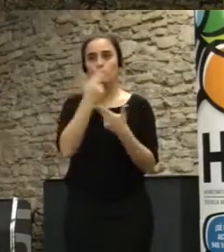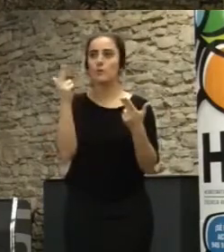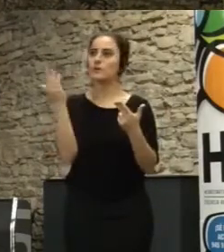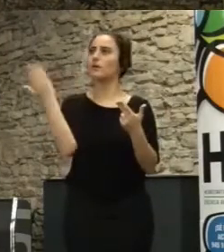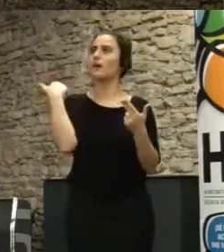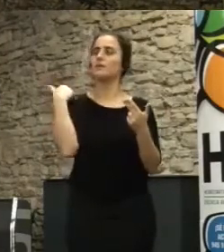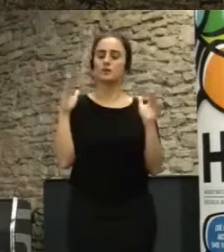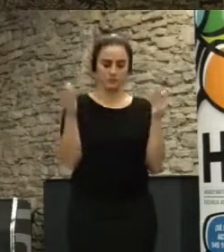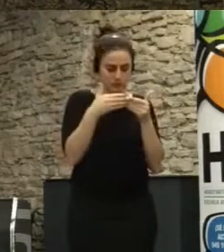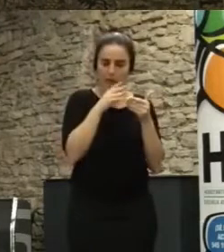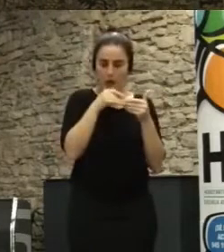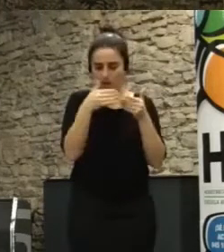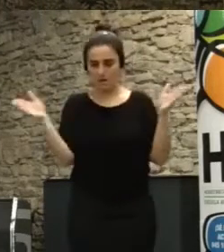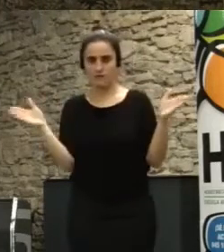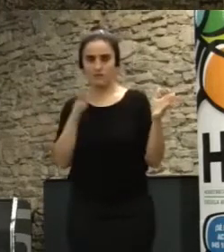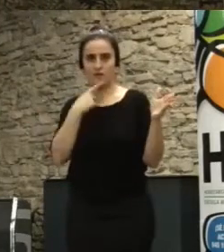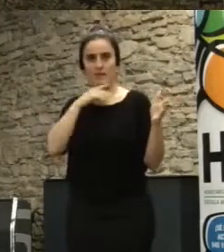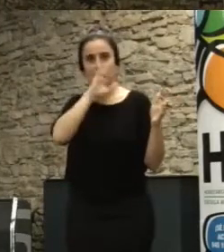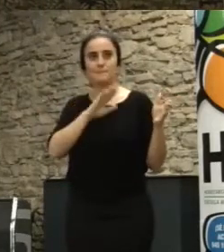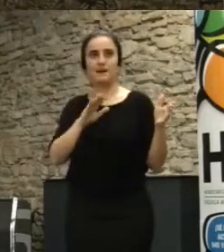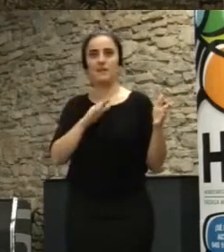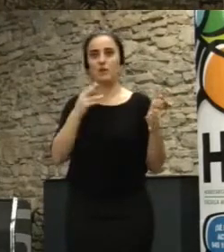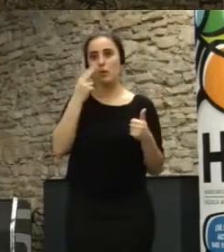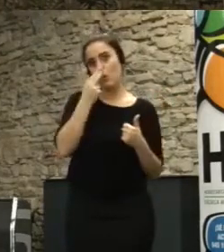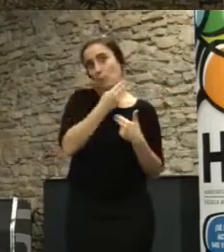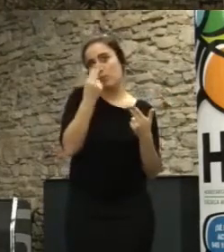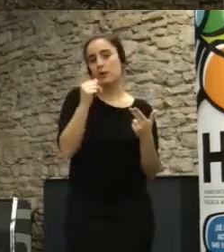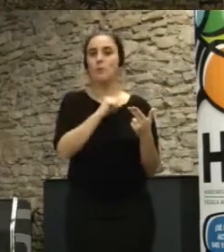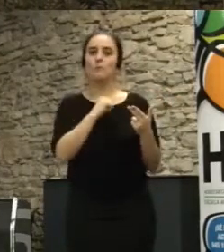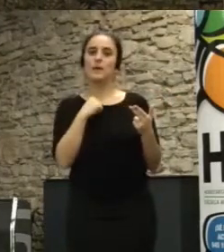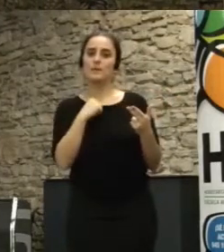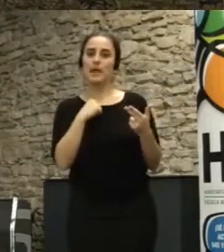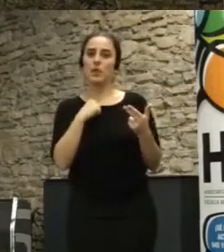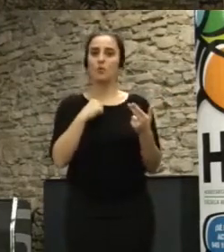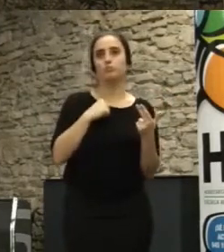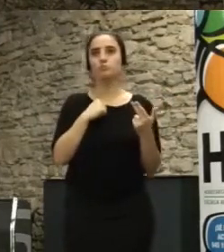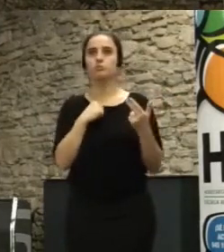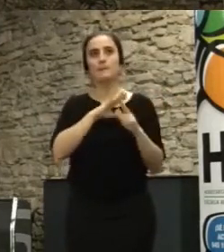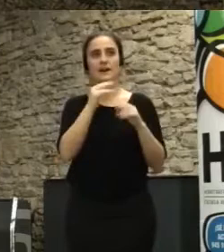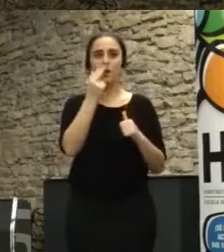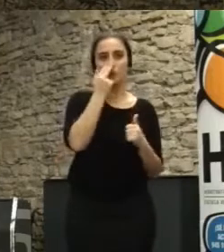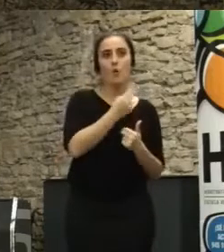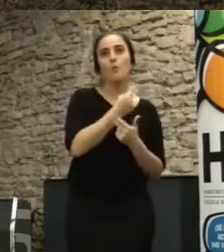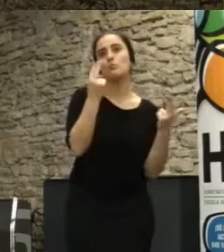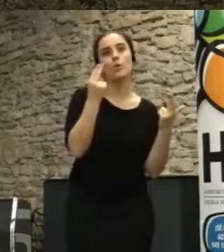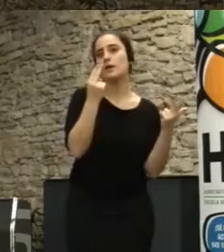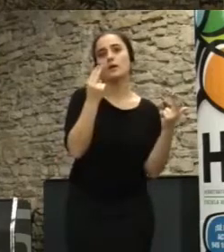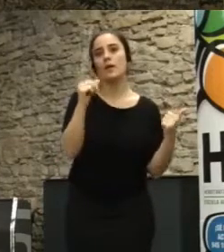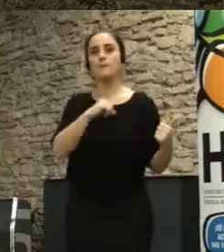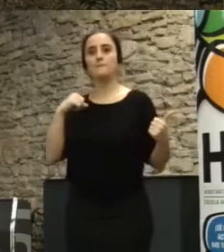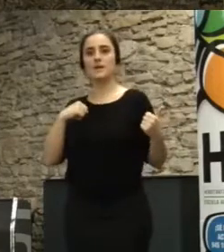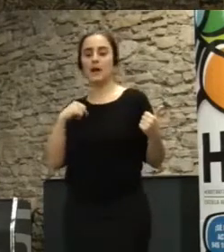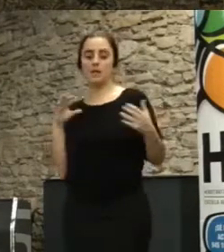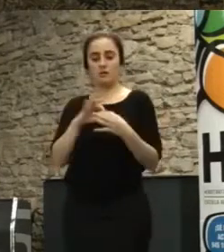sólo esta narrativa que parecía invencible ¿no? de lo público-privado como si sólo lo privado pudiera pudiera hibridarse con lo público ¿no?